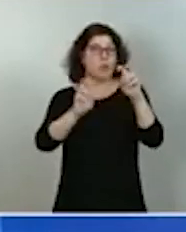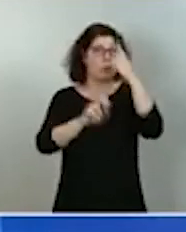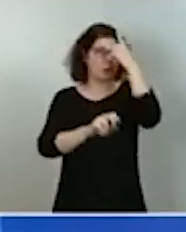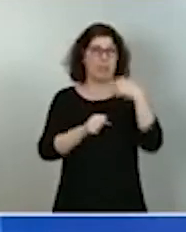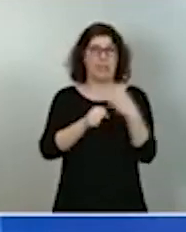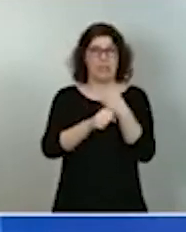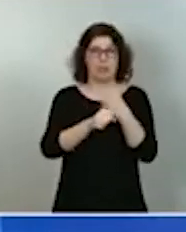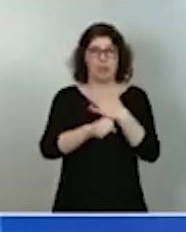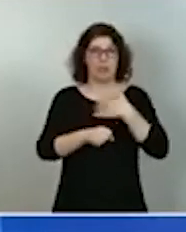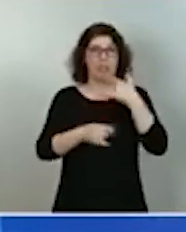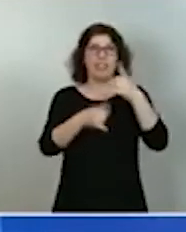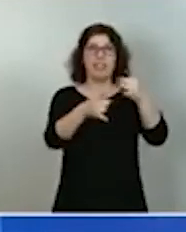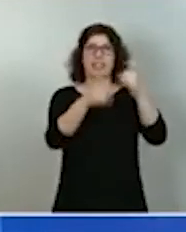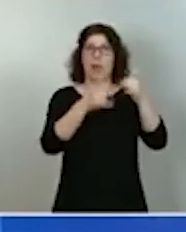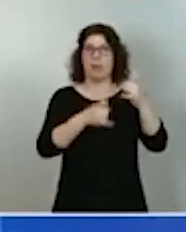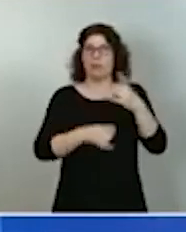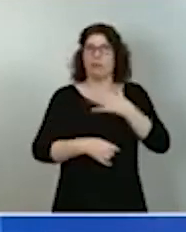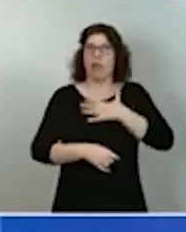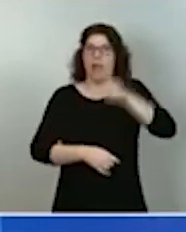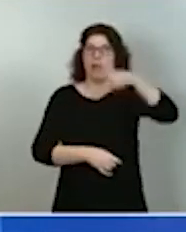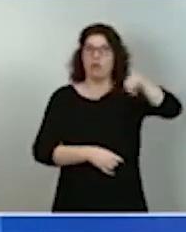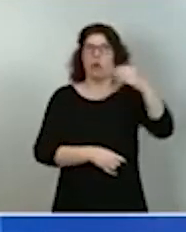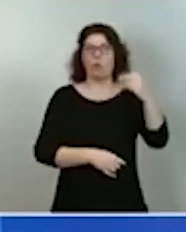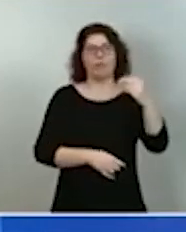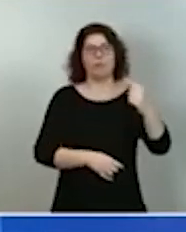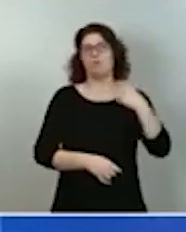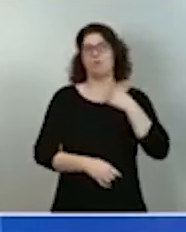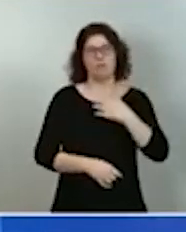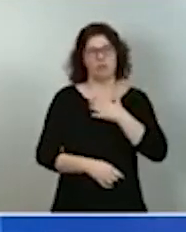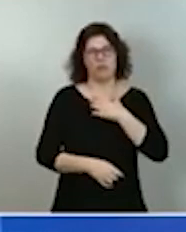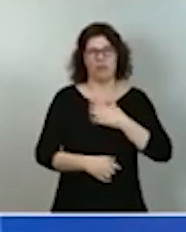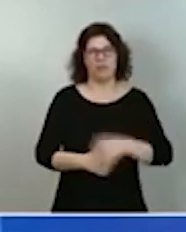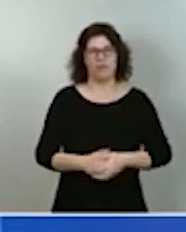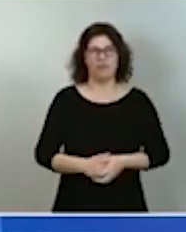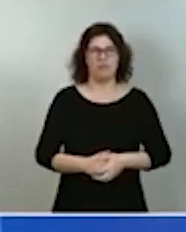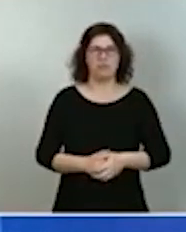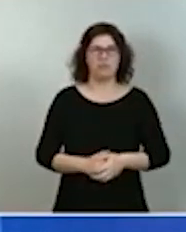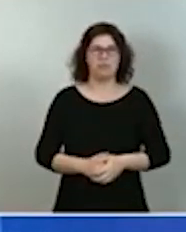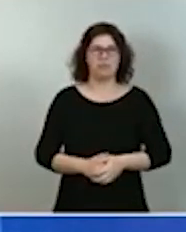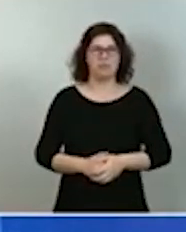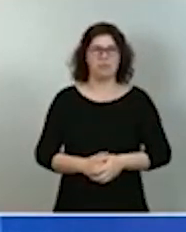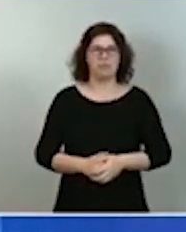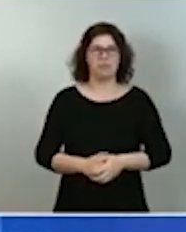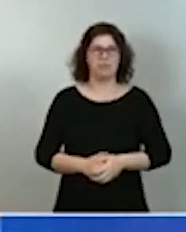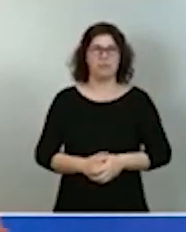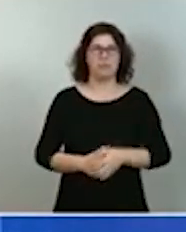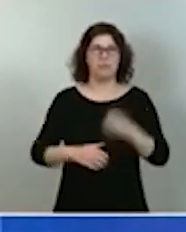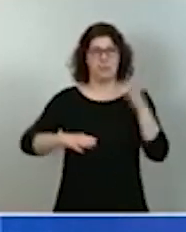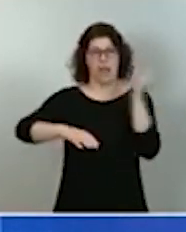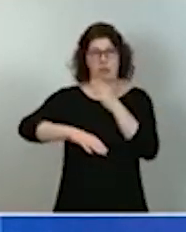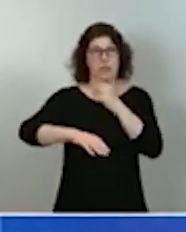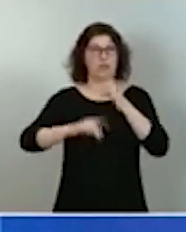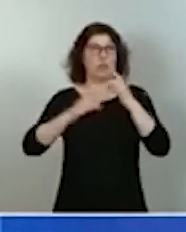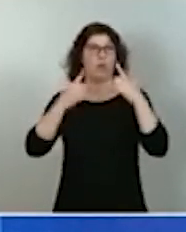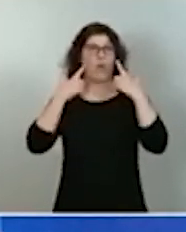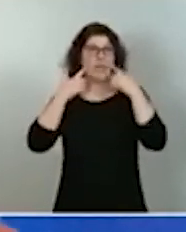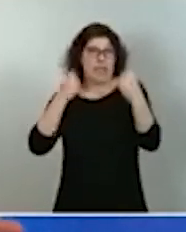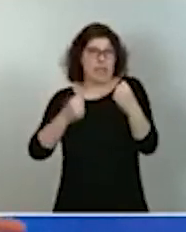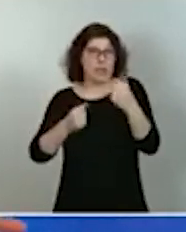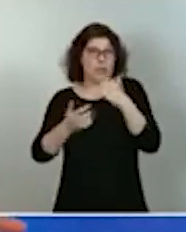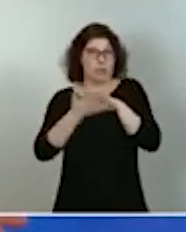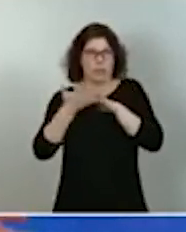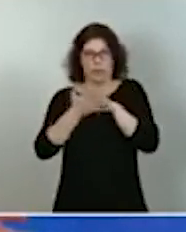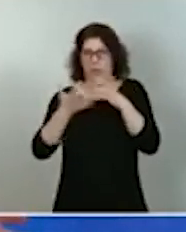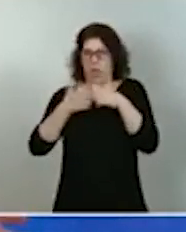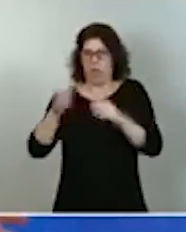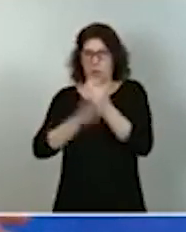que no debemos desaprovechar. El despegue del almacenamiento energético como oportunidad tanto industrial como de integración de nuestros objetivos